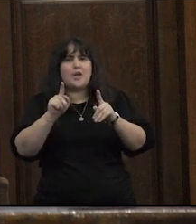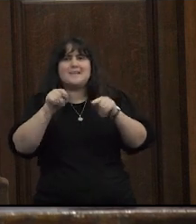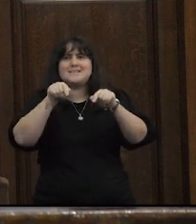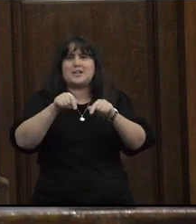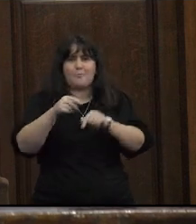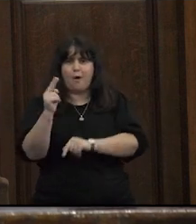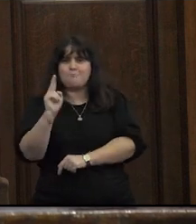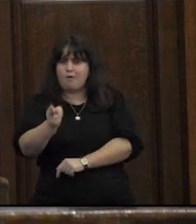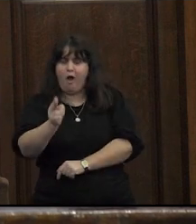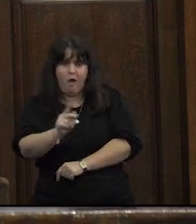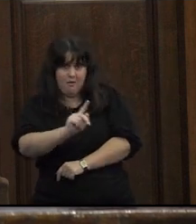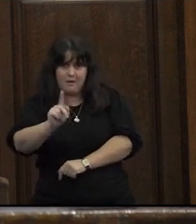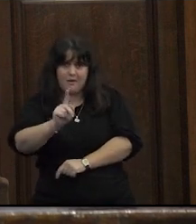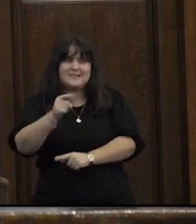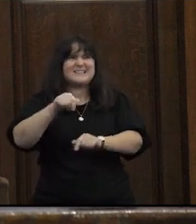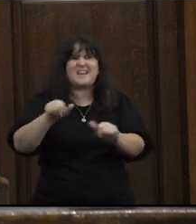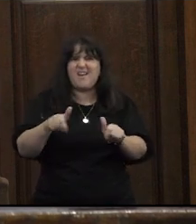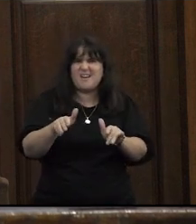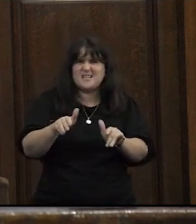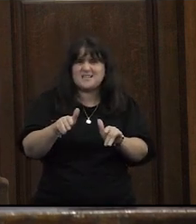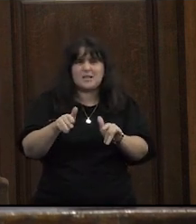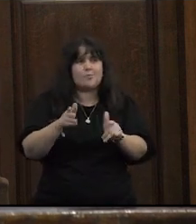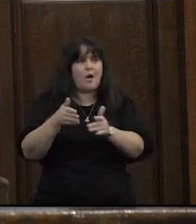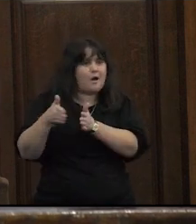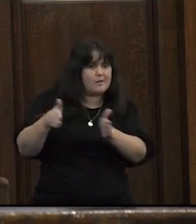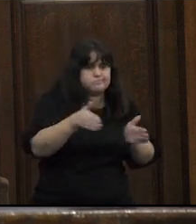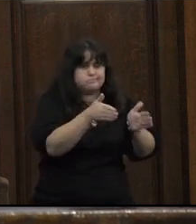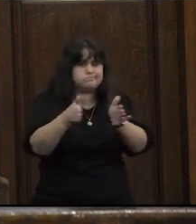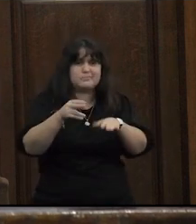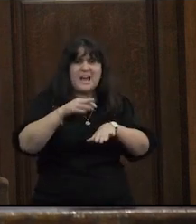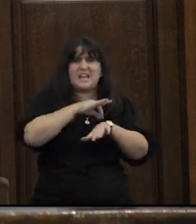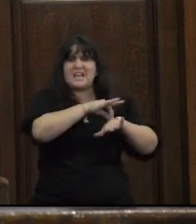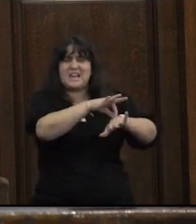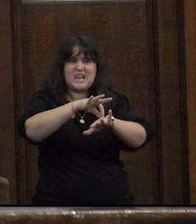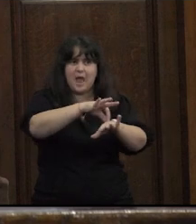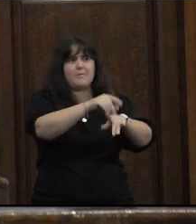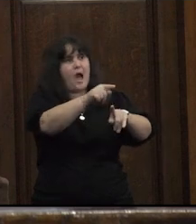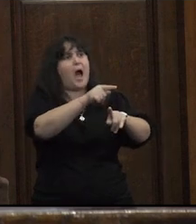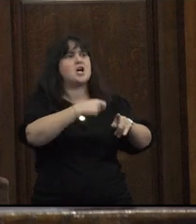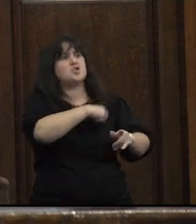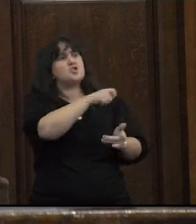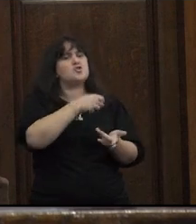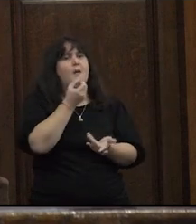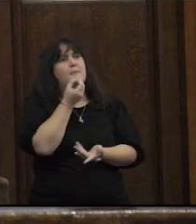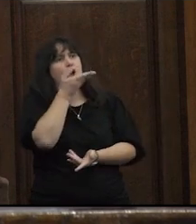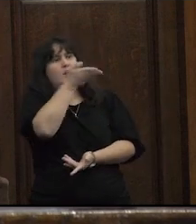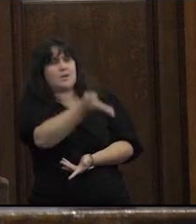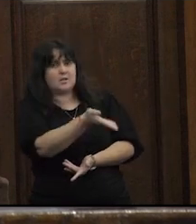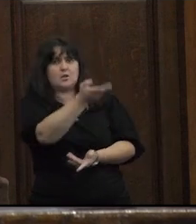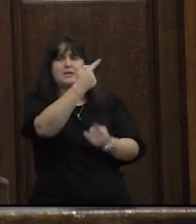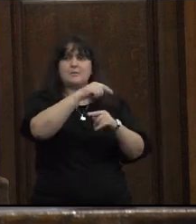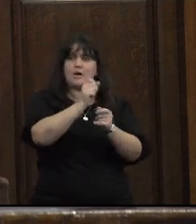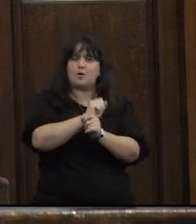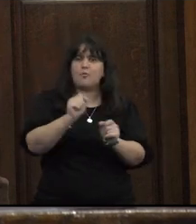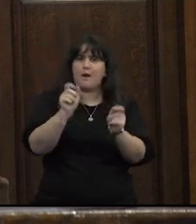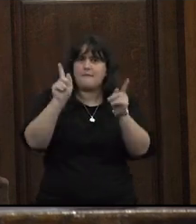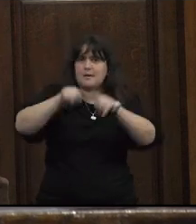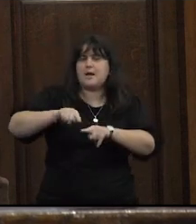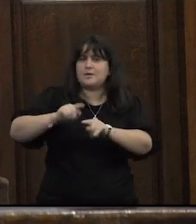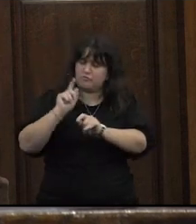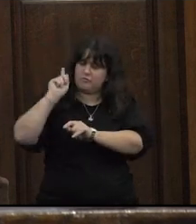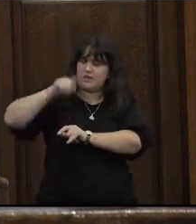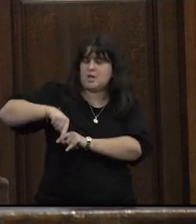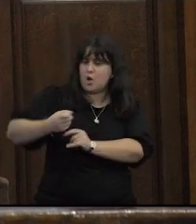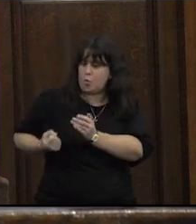operar por prohibición operan por orientación hacia lo socialmente preferente y a su vez se vuelven en